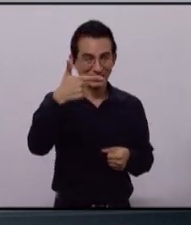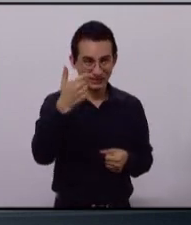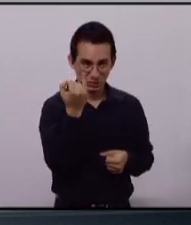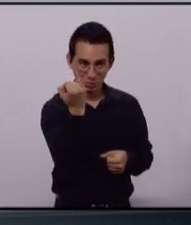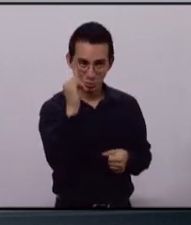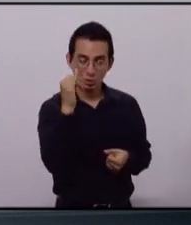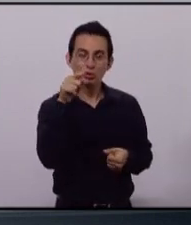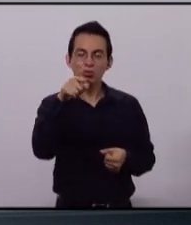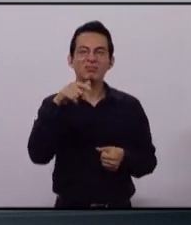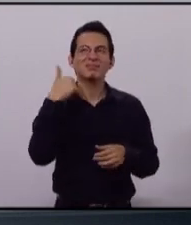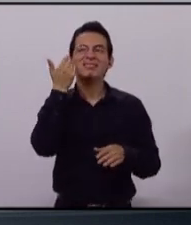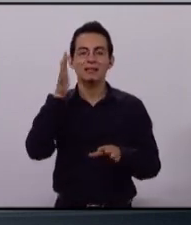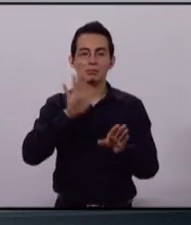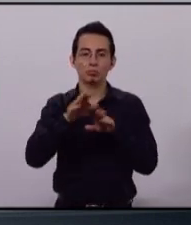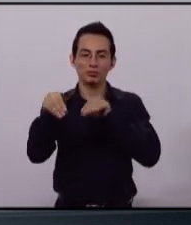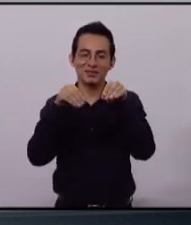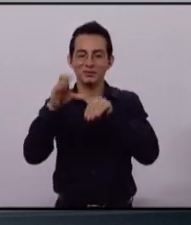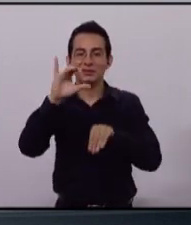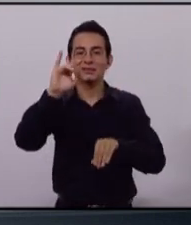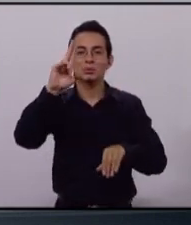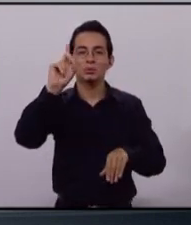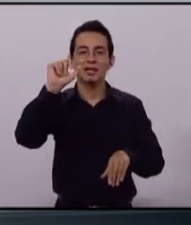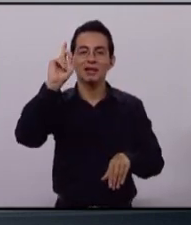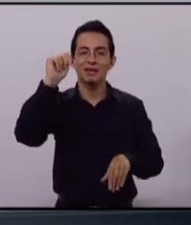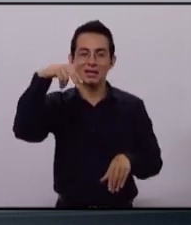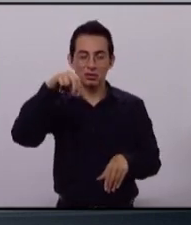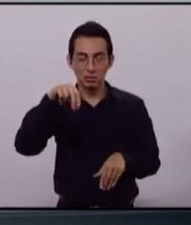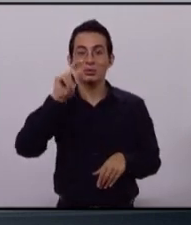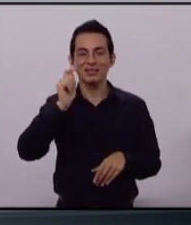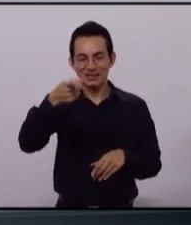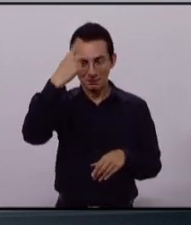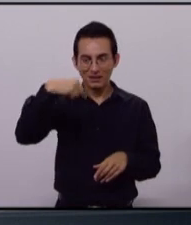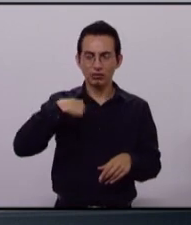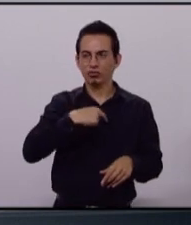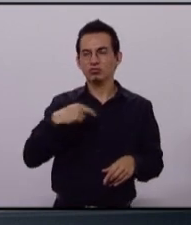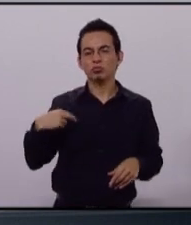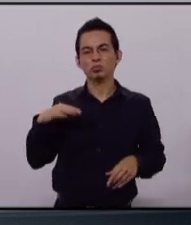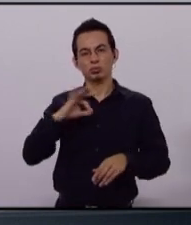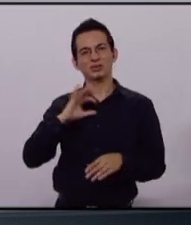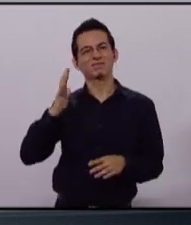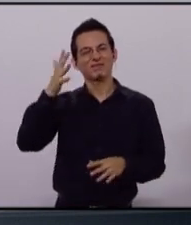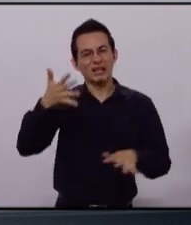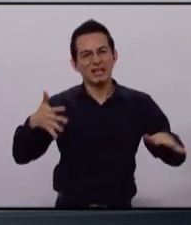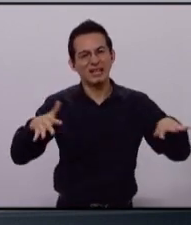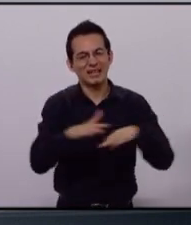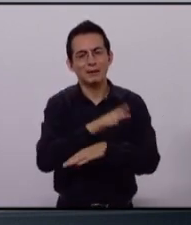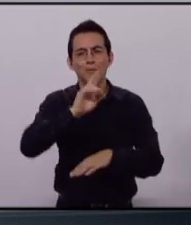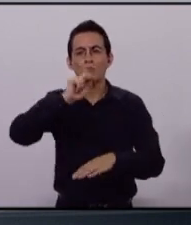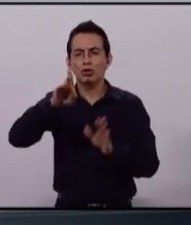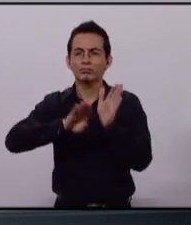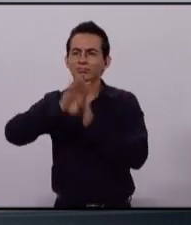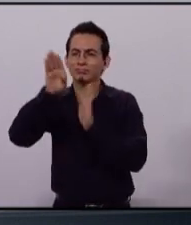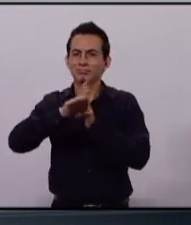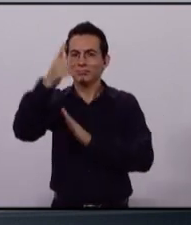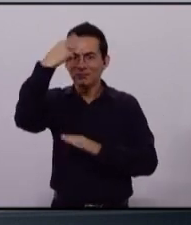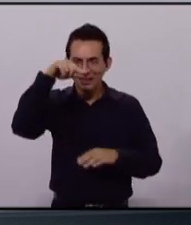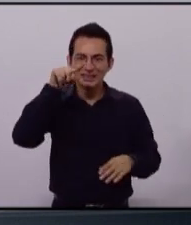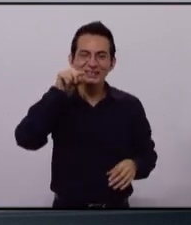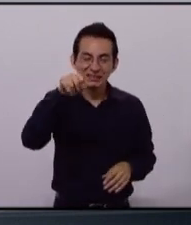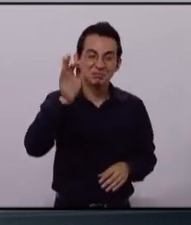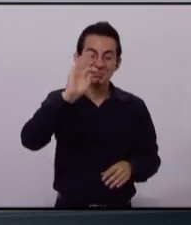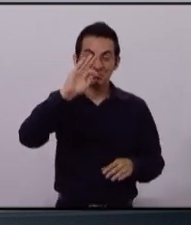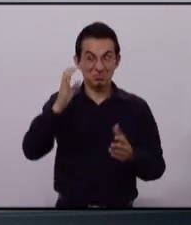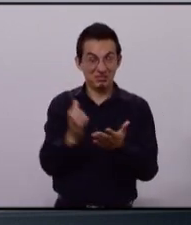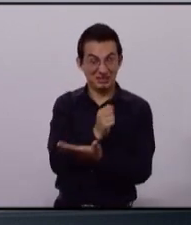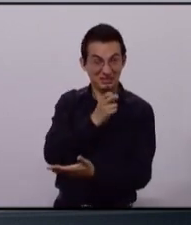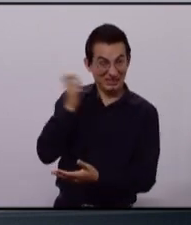de junio por Movimiento Ciudadano para que nosotros transformemos esta ciudad en realidades para ti. Si gana